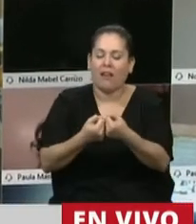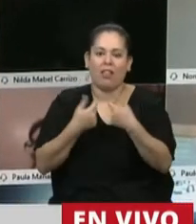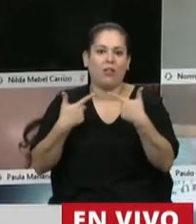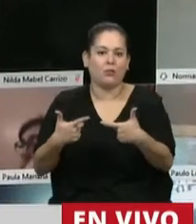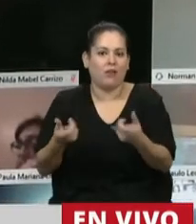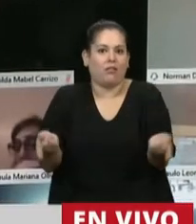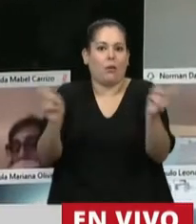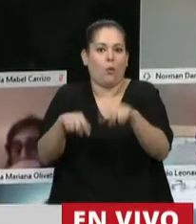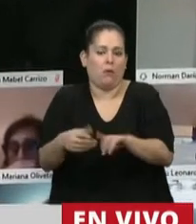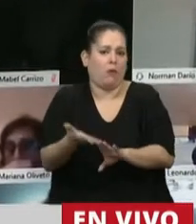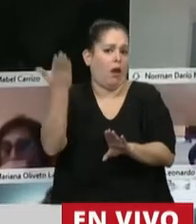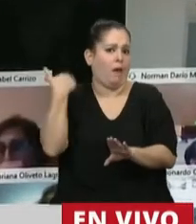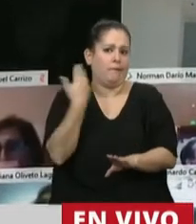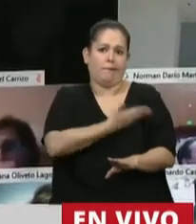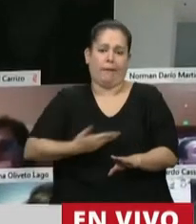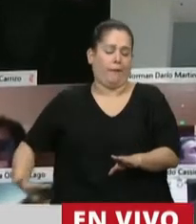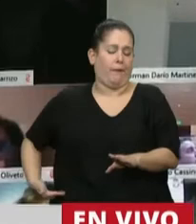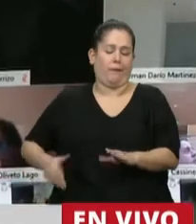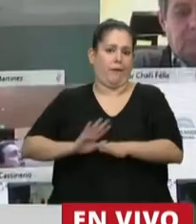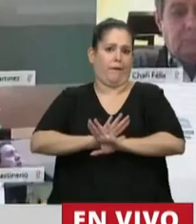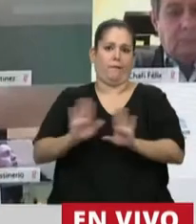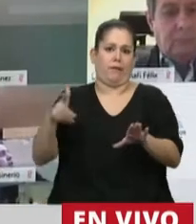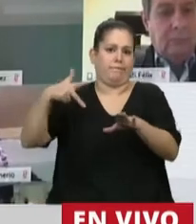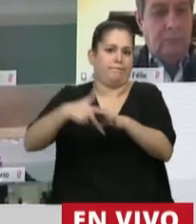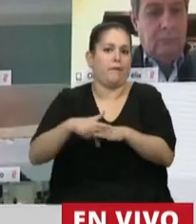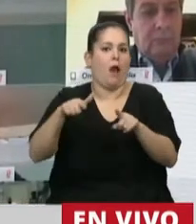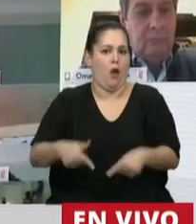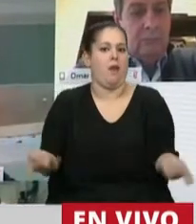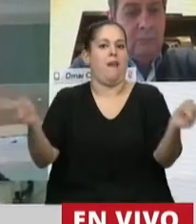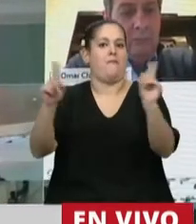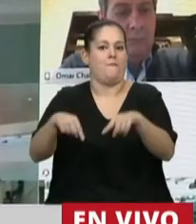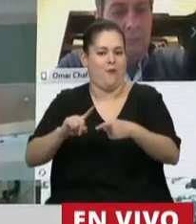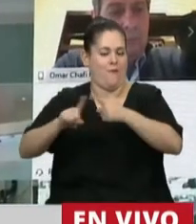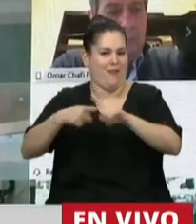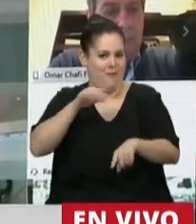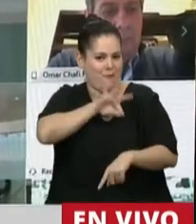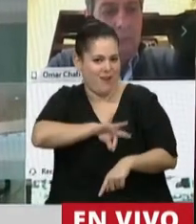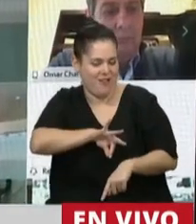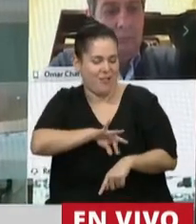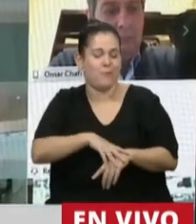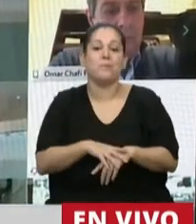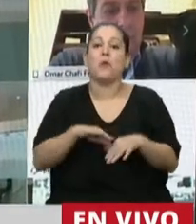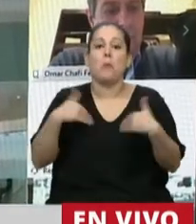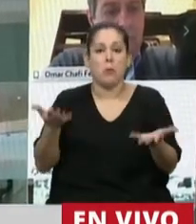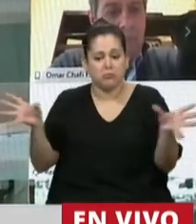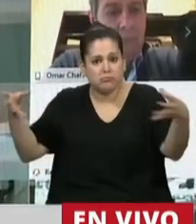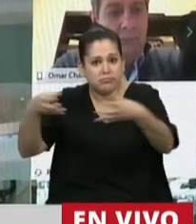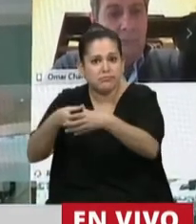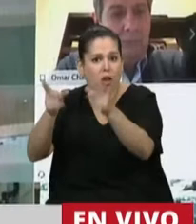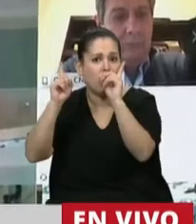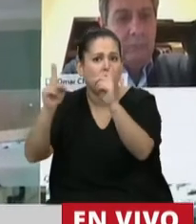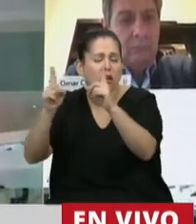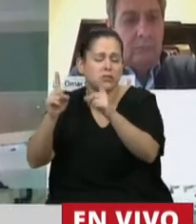reclamamos en la calle y lo volvimos a tener. Por lo tanto, en ese marco, en ese marco colectivo, es que los docentes